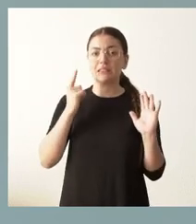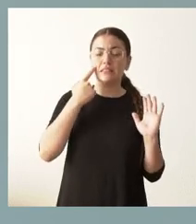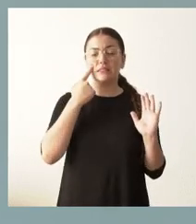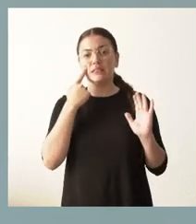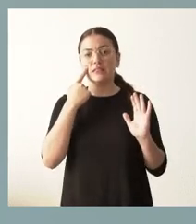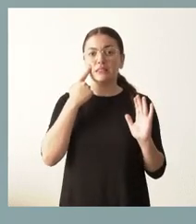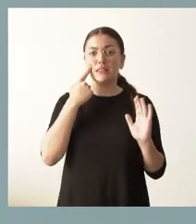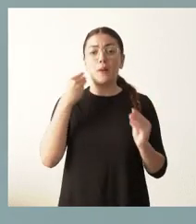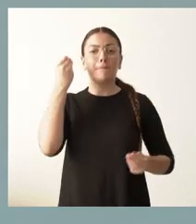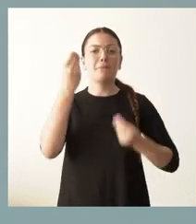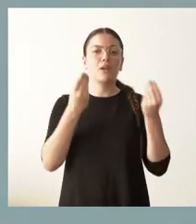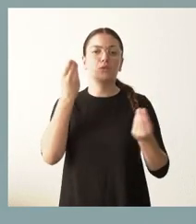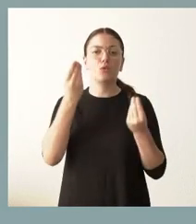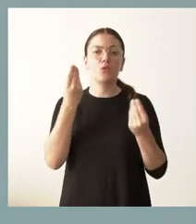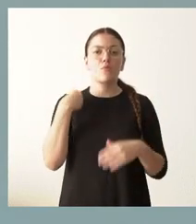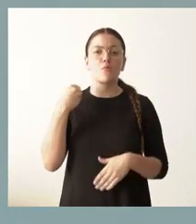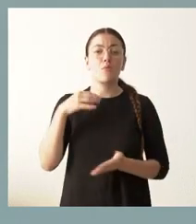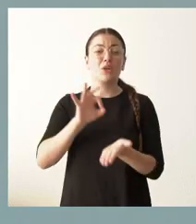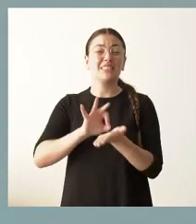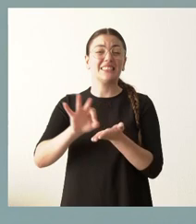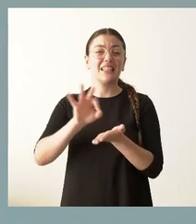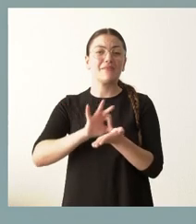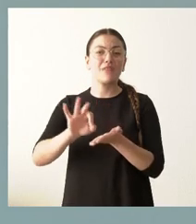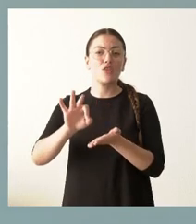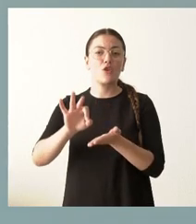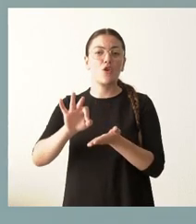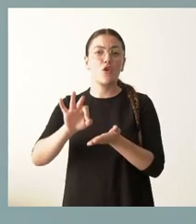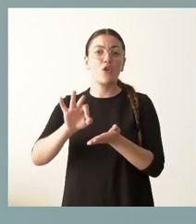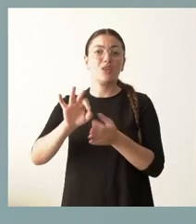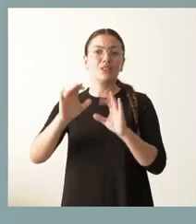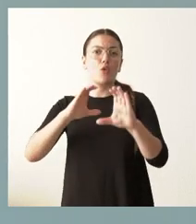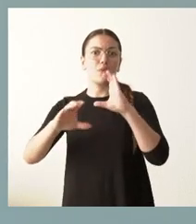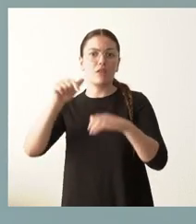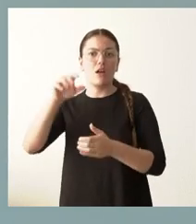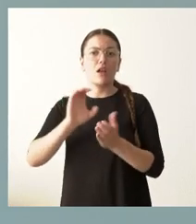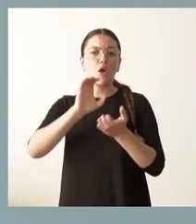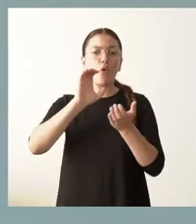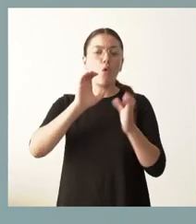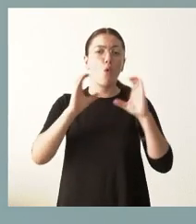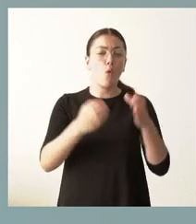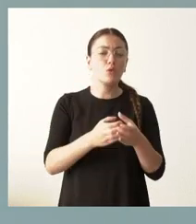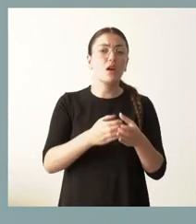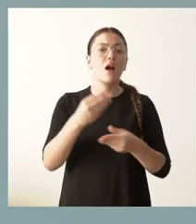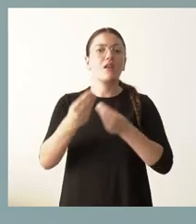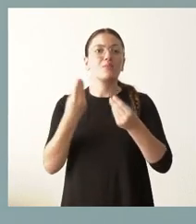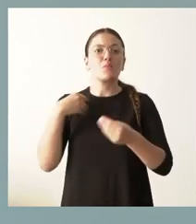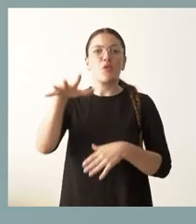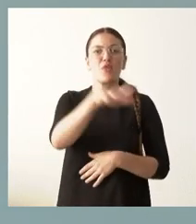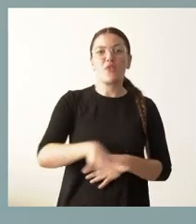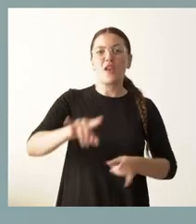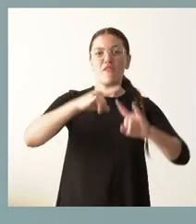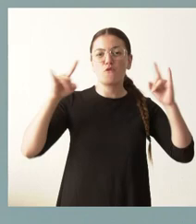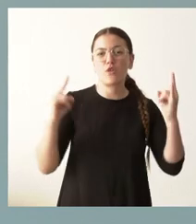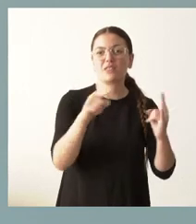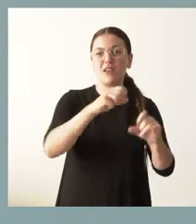creo que lo que se ha hecho por parte de los servicios de comunicación de la Junta y especialmente en el ámbito forestal, donde los hemos reforzado,